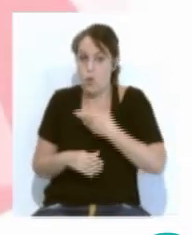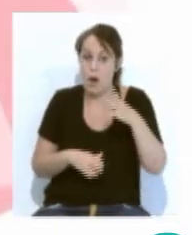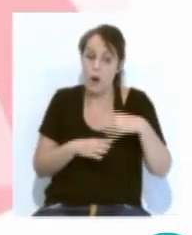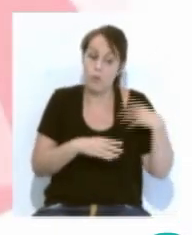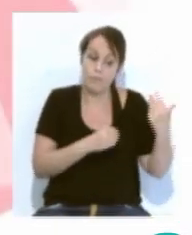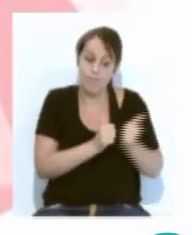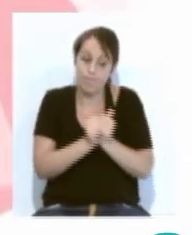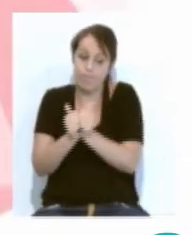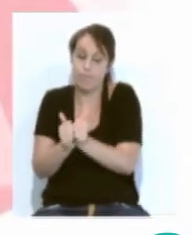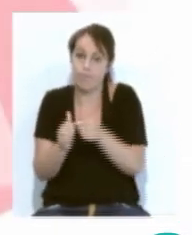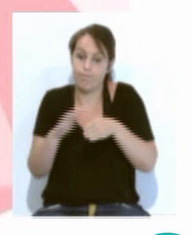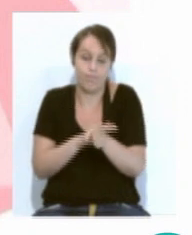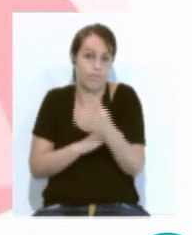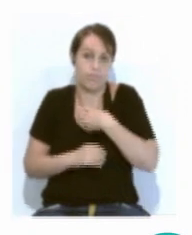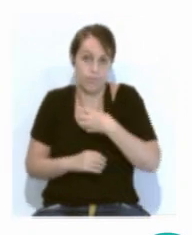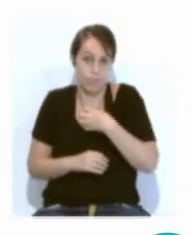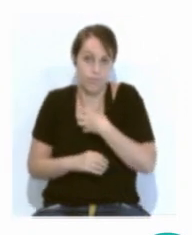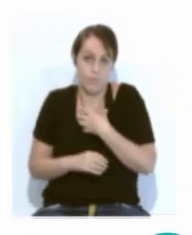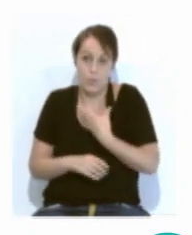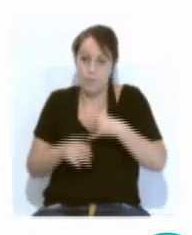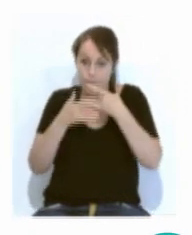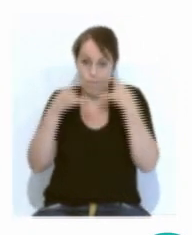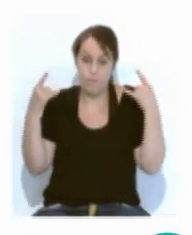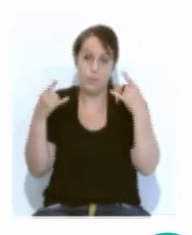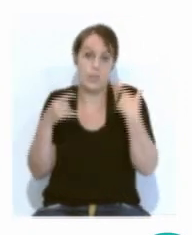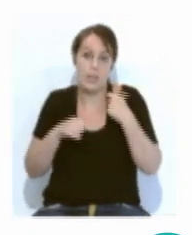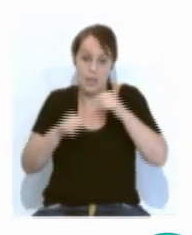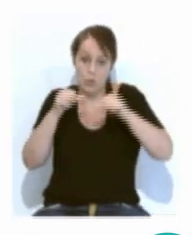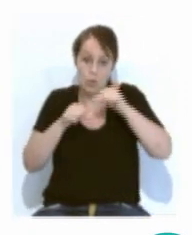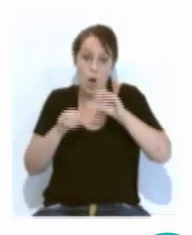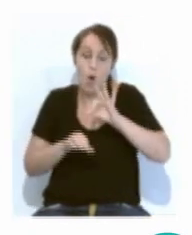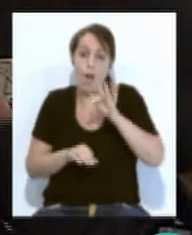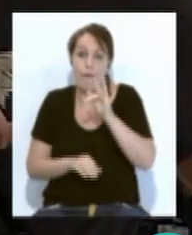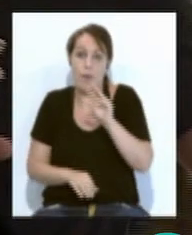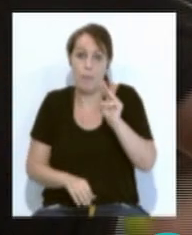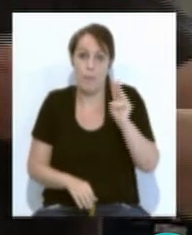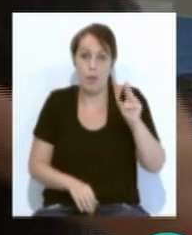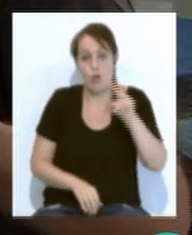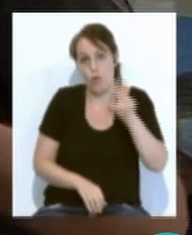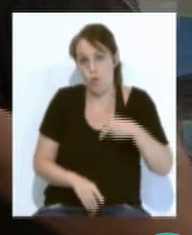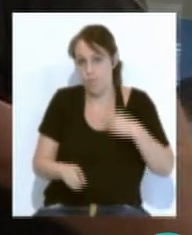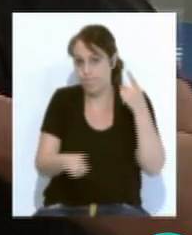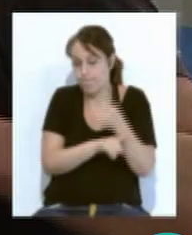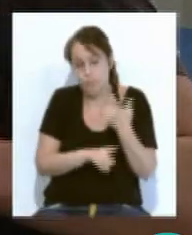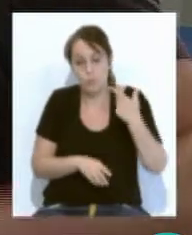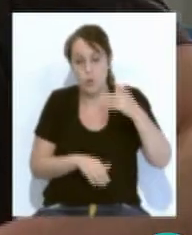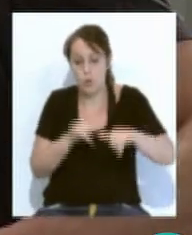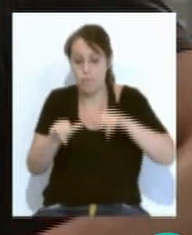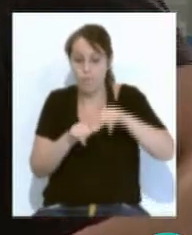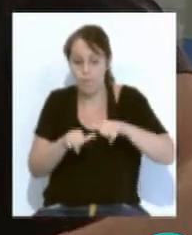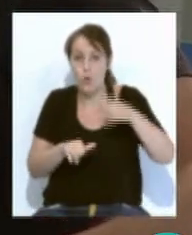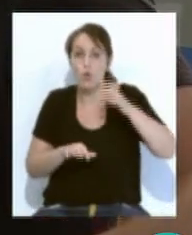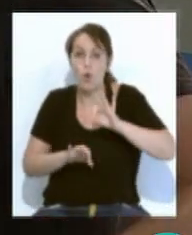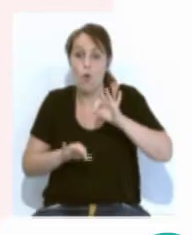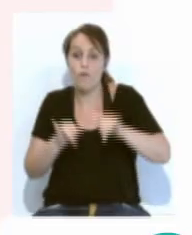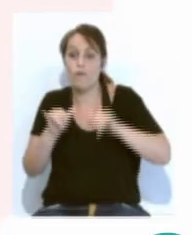al edificio y es obligatorio el uso de mascarilla quirúrgica o FPP2 durante tanto la estancia en el aeropuerto como en el